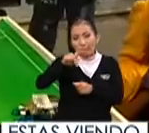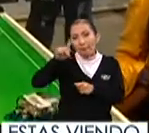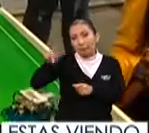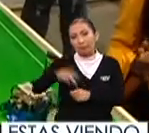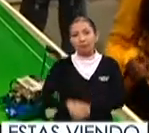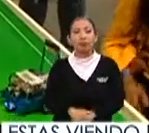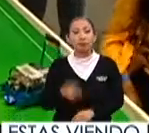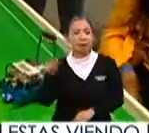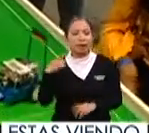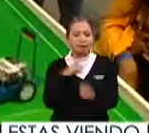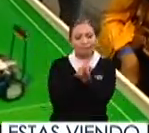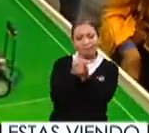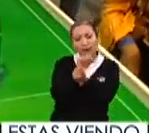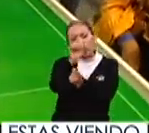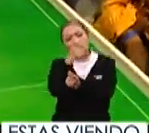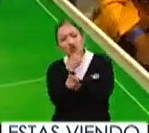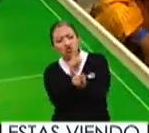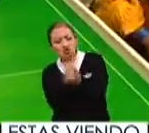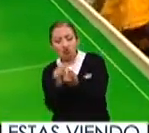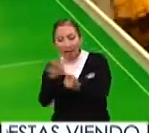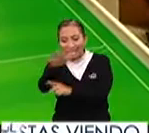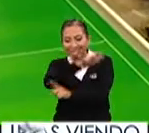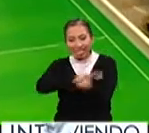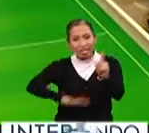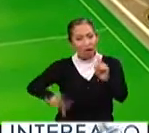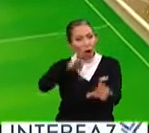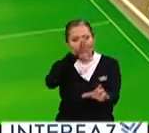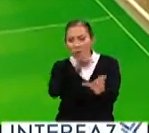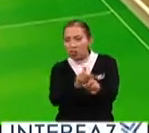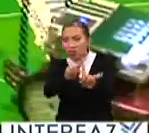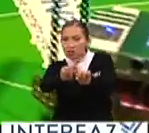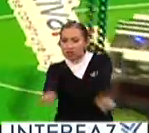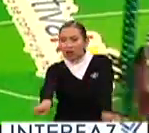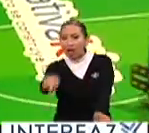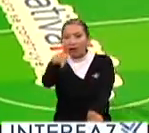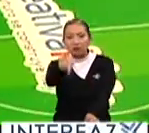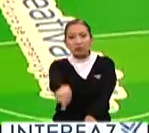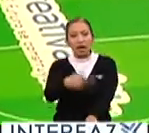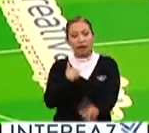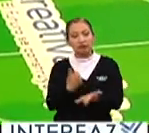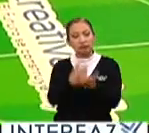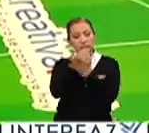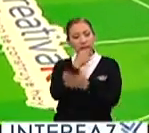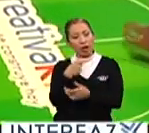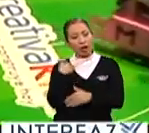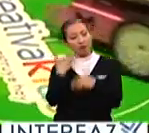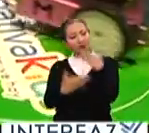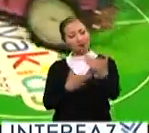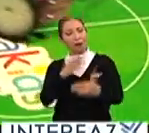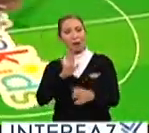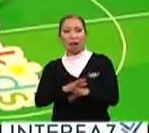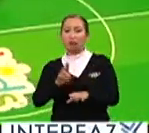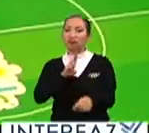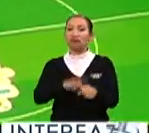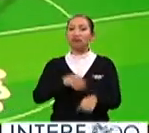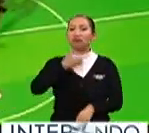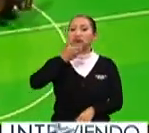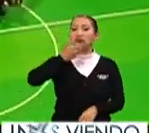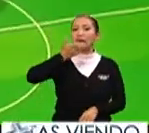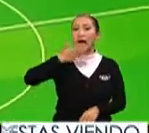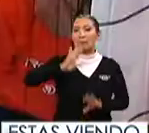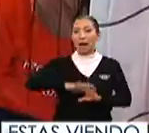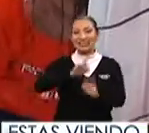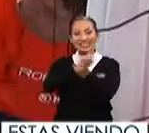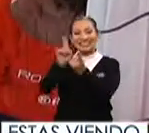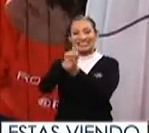móviles la interacción con otros niños en un entorno totalmente diferente ayuda a los menores a desenvolverse con mayor naturalidad y